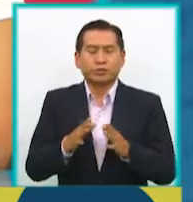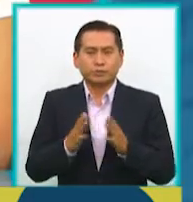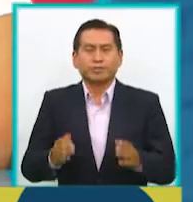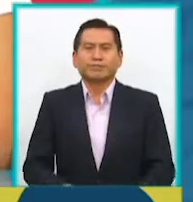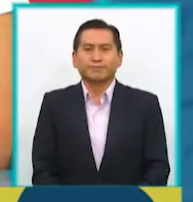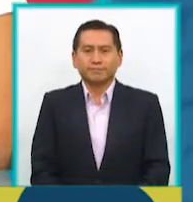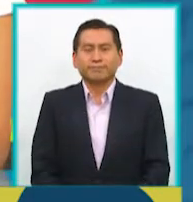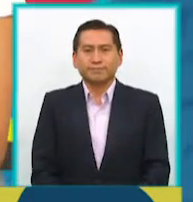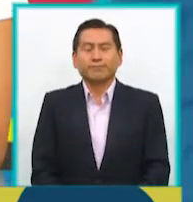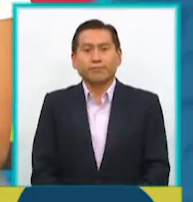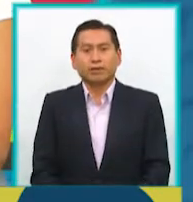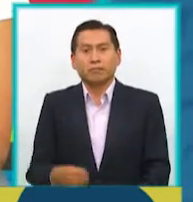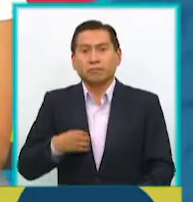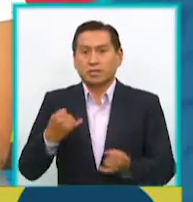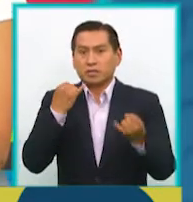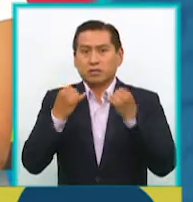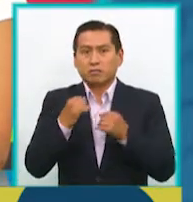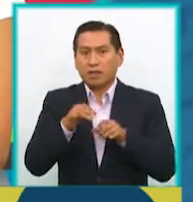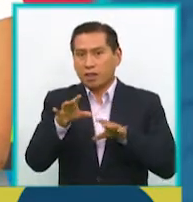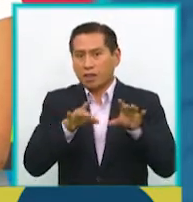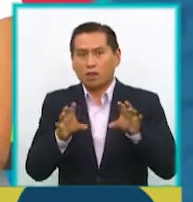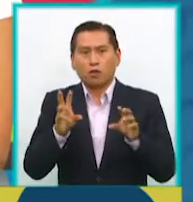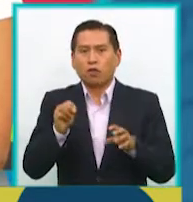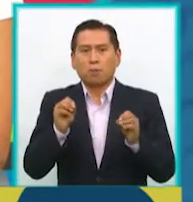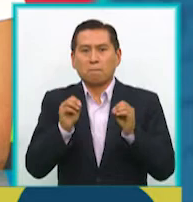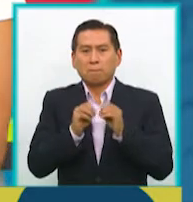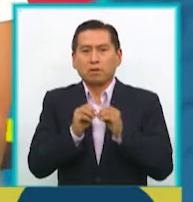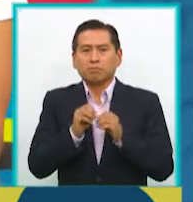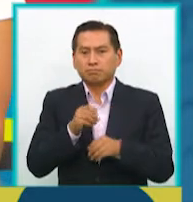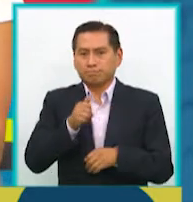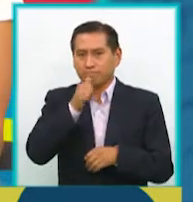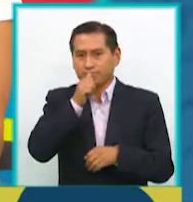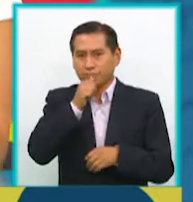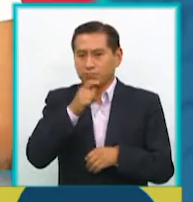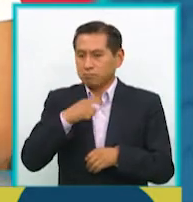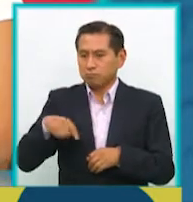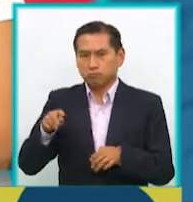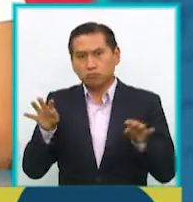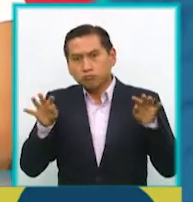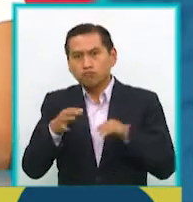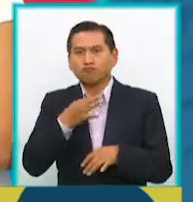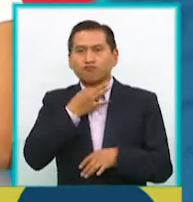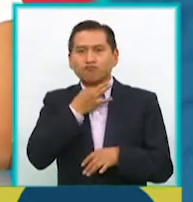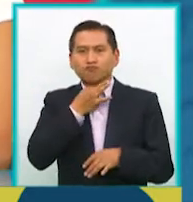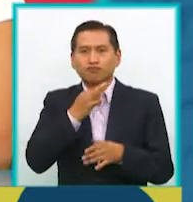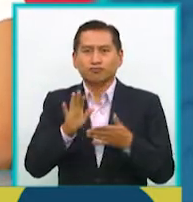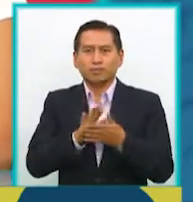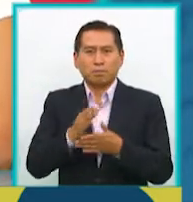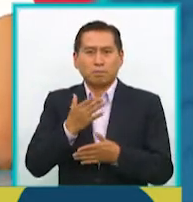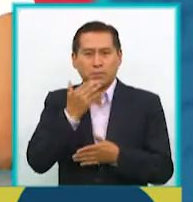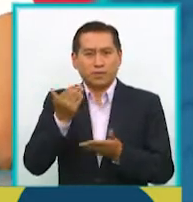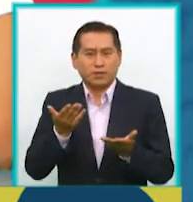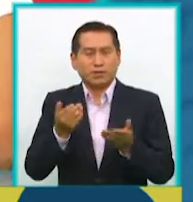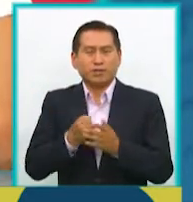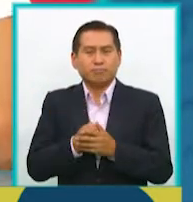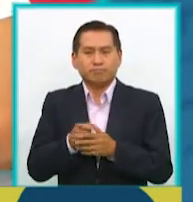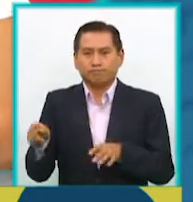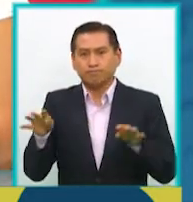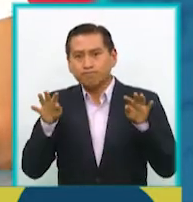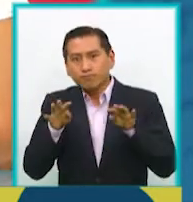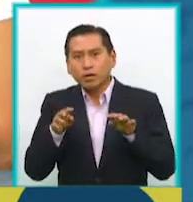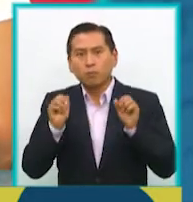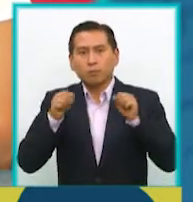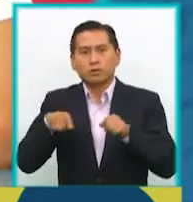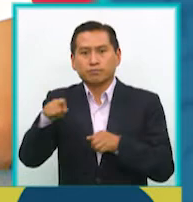Bueno, no te saco más información, Diego, para que el público también llegue con cierta curiosidad a las salas cinematográficas y puedan ver esta